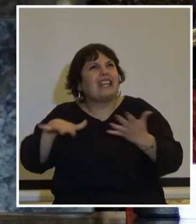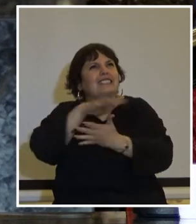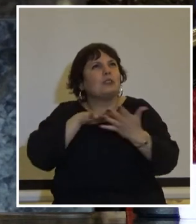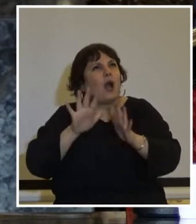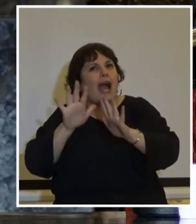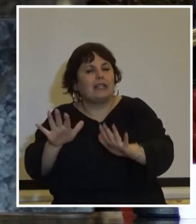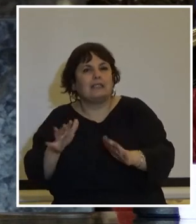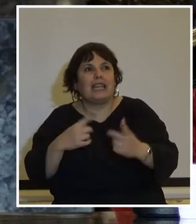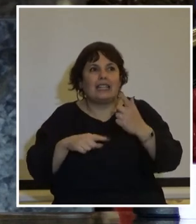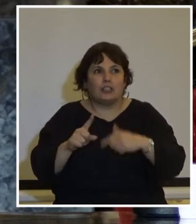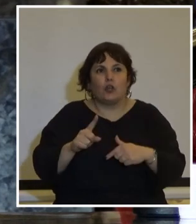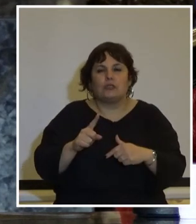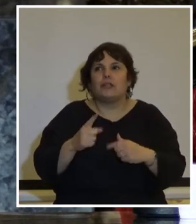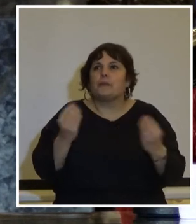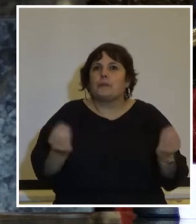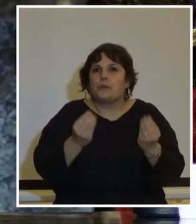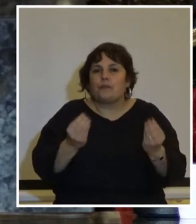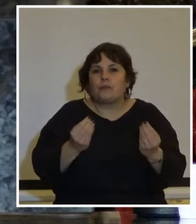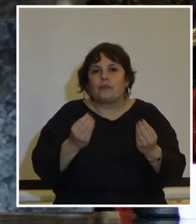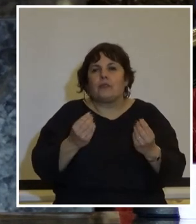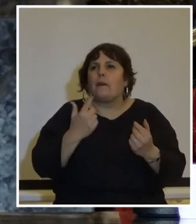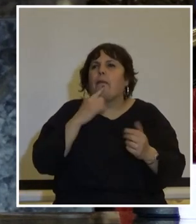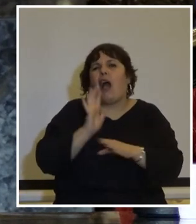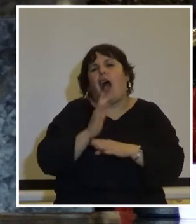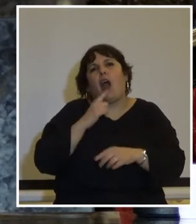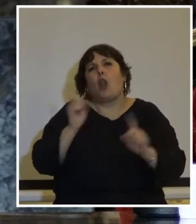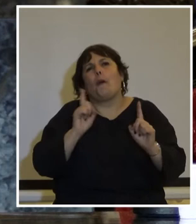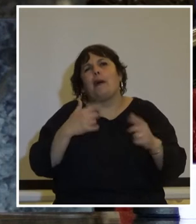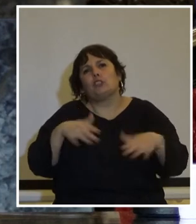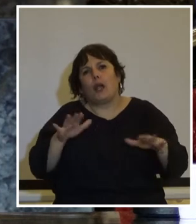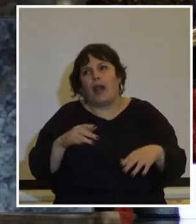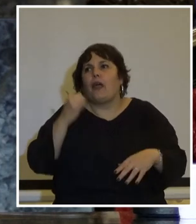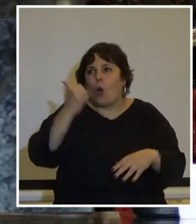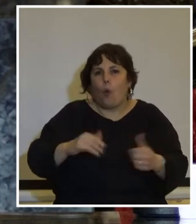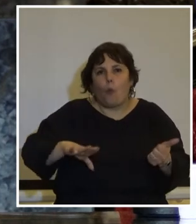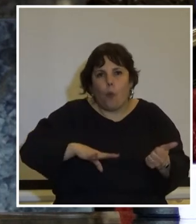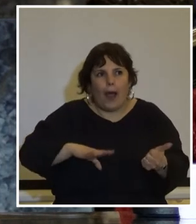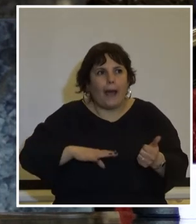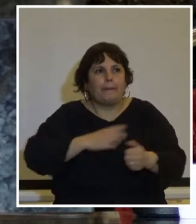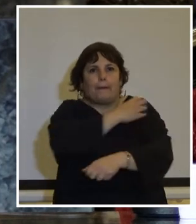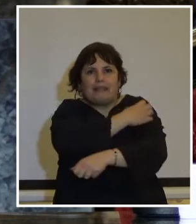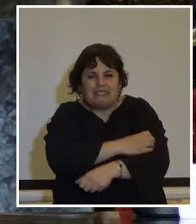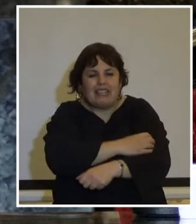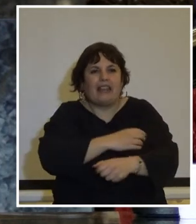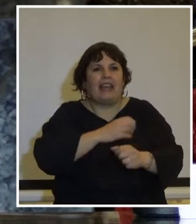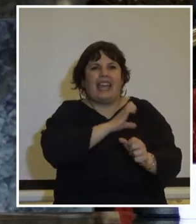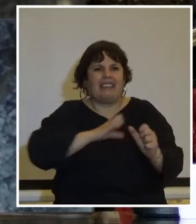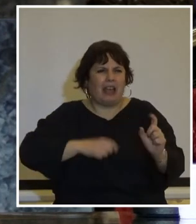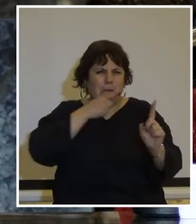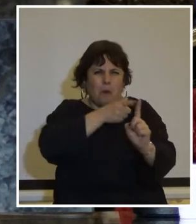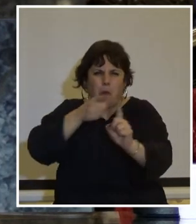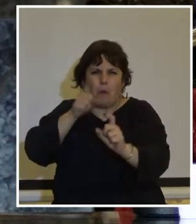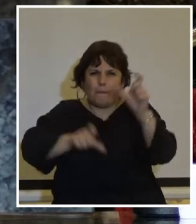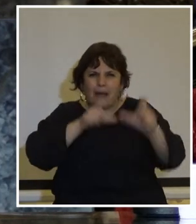entonces ¿qué pasa? ¿hacemos como que nada pasó? acá hubo hambre hubo miseria hubo terrorismo de Estado hubieron